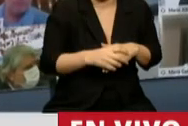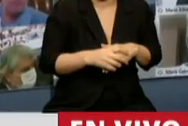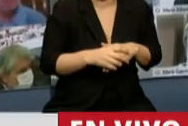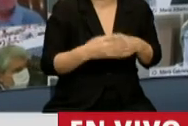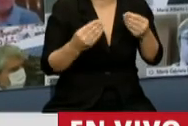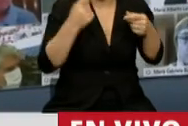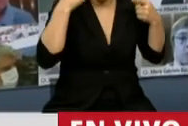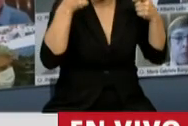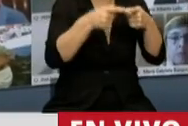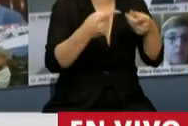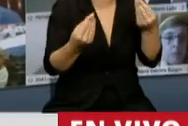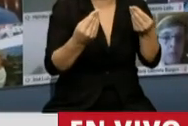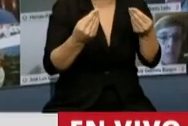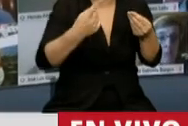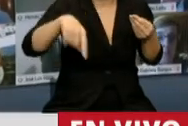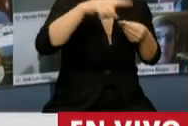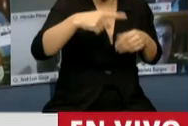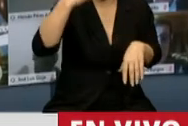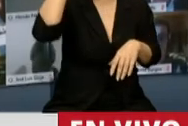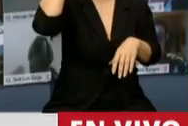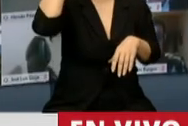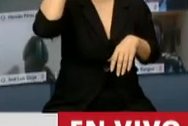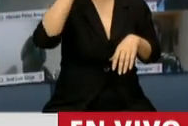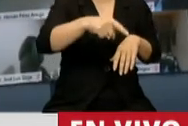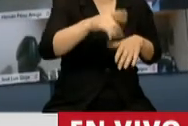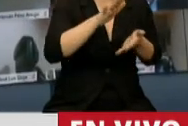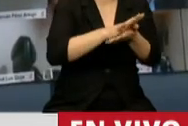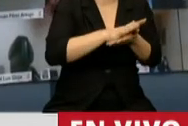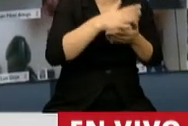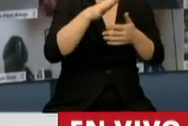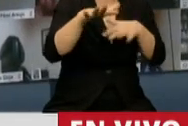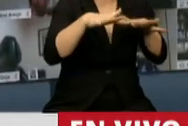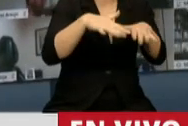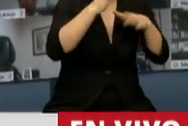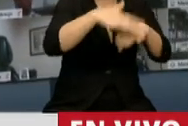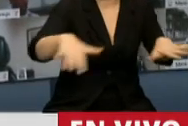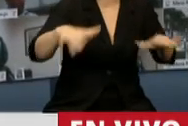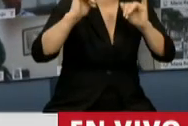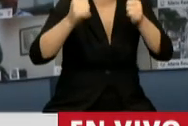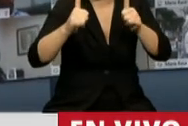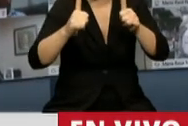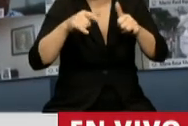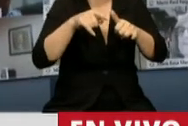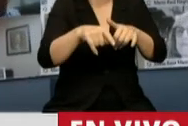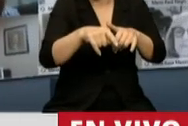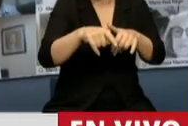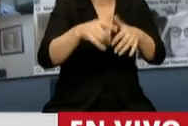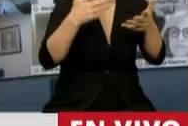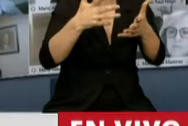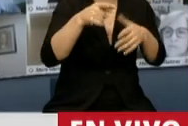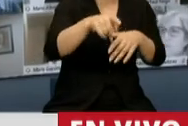concientización y acompañamiento a las problemáticas que atravesan la niñez y adolescencia en situación de